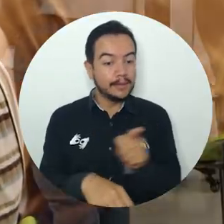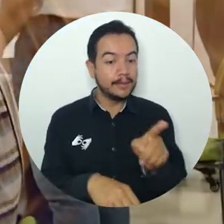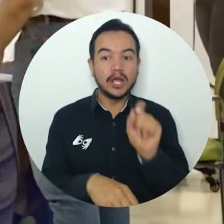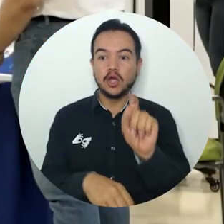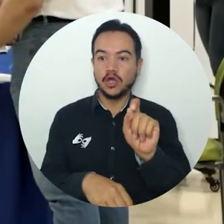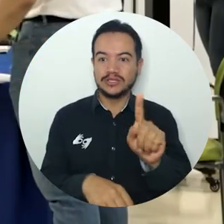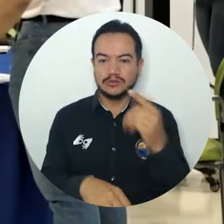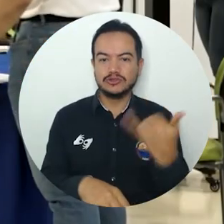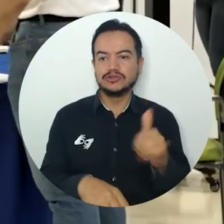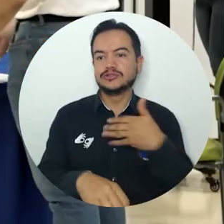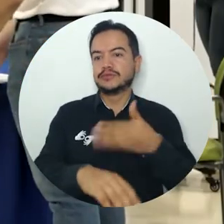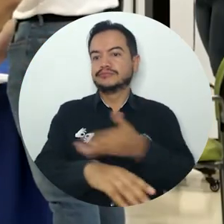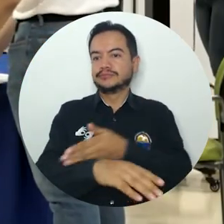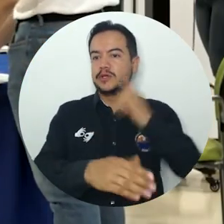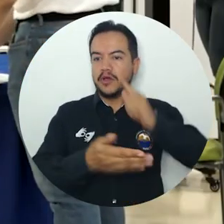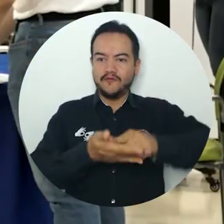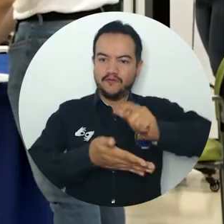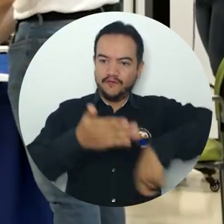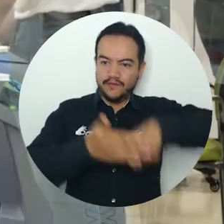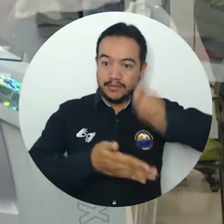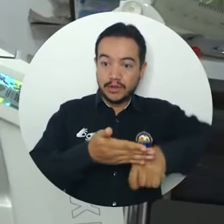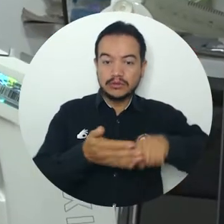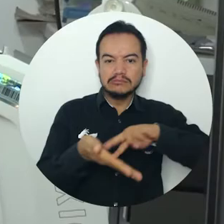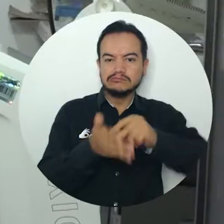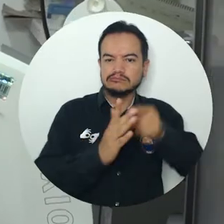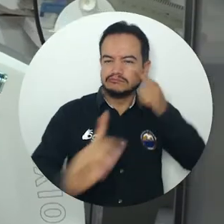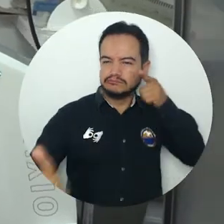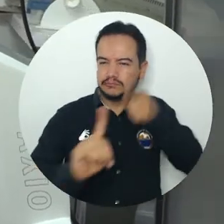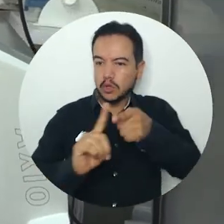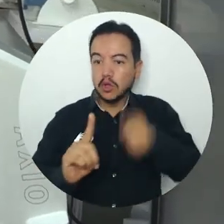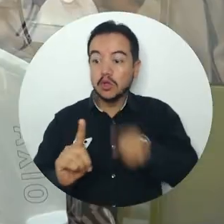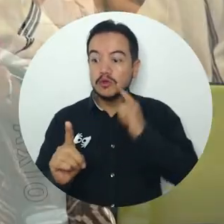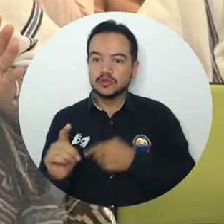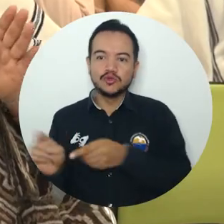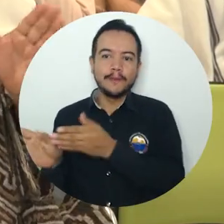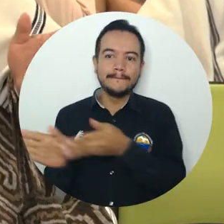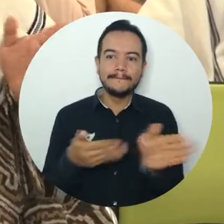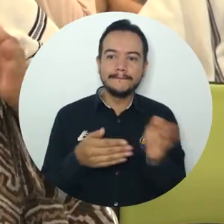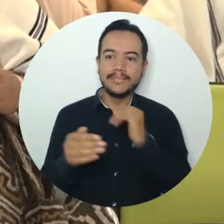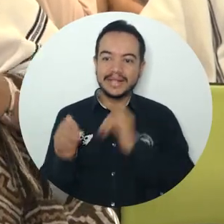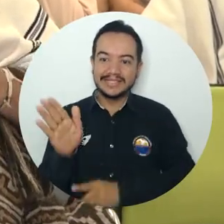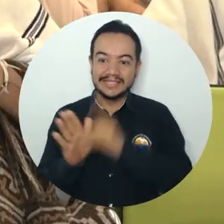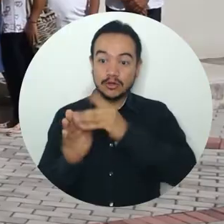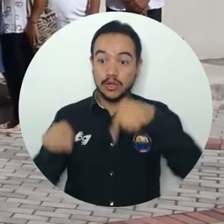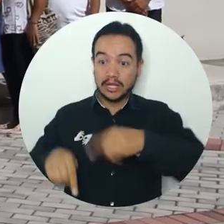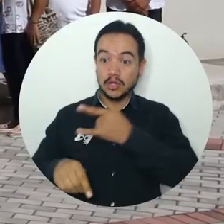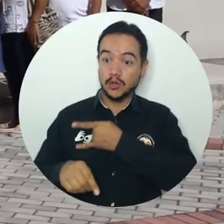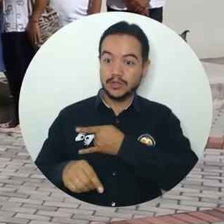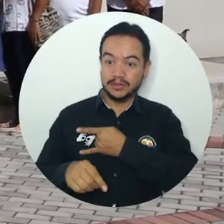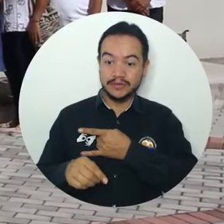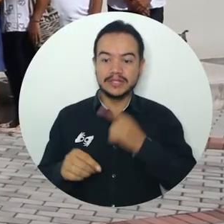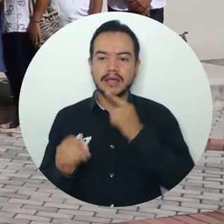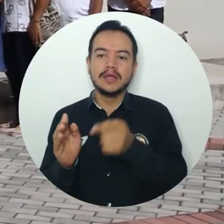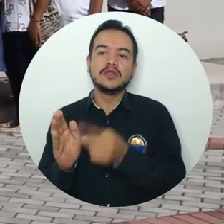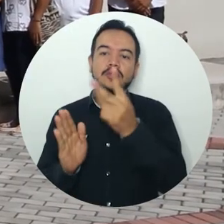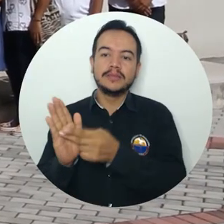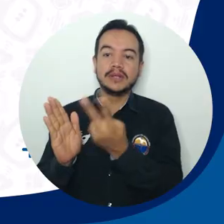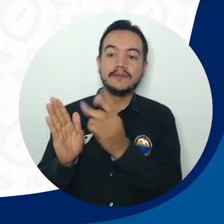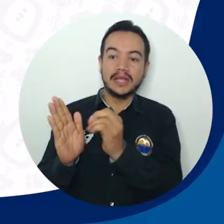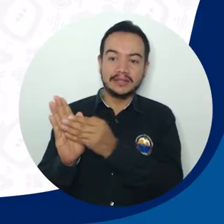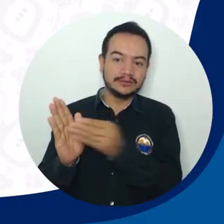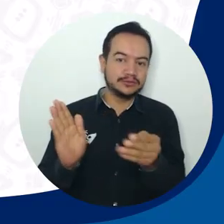pusieron en marcha tras la firma de actas de inicio y que le apuntan al cumplimiento de los compromisos del Plan de Desarrollo Universitario 2020